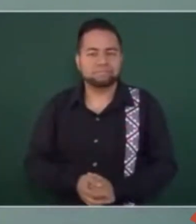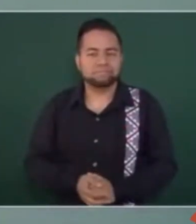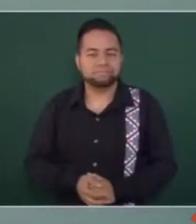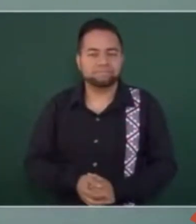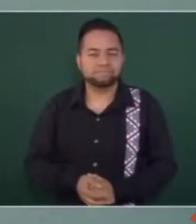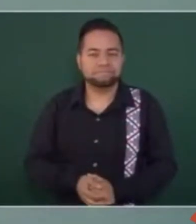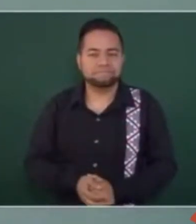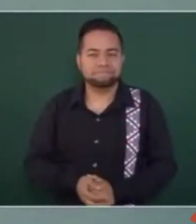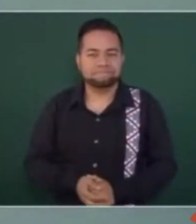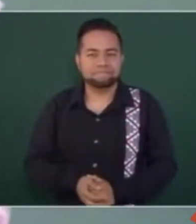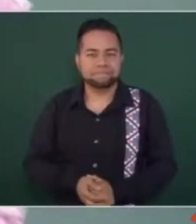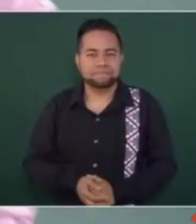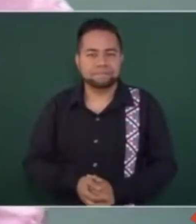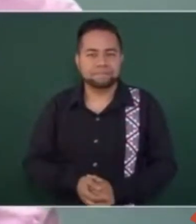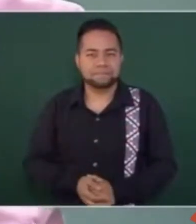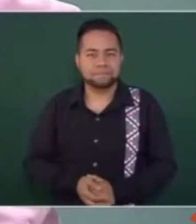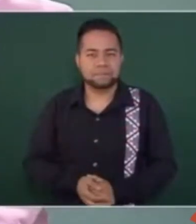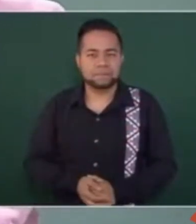supo